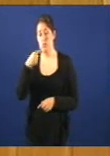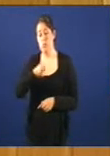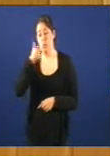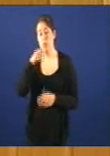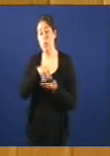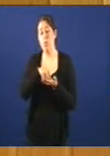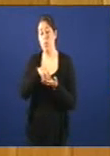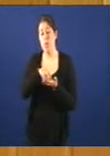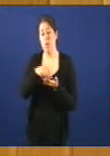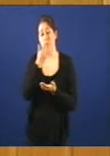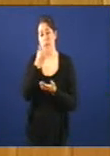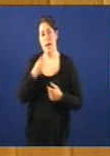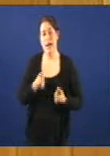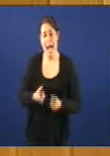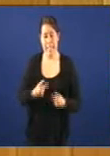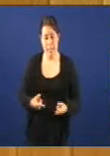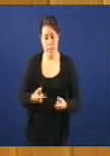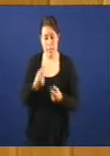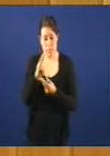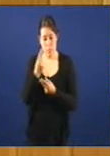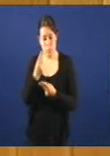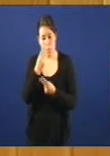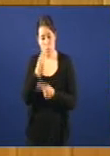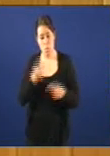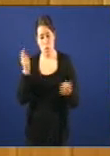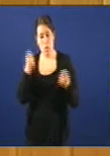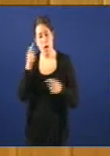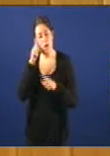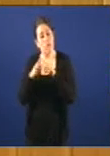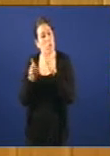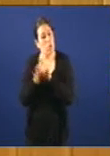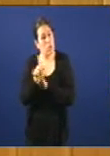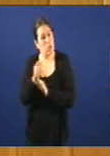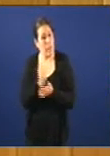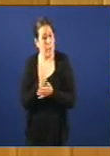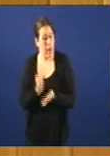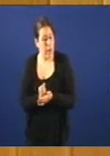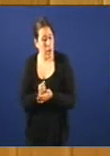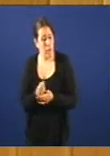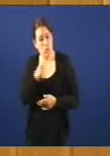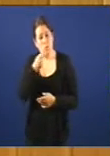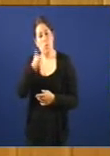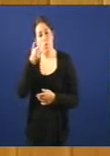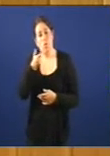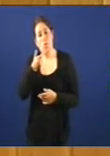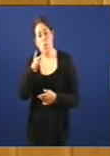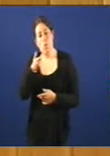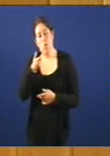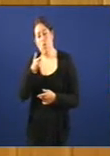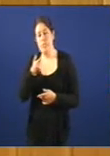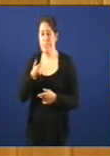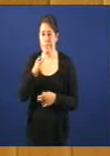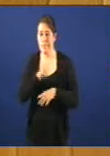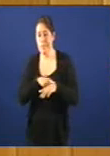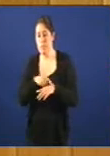unha empresa gaste cartos en publicidade para non manter unha marca determinada a min me costa moito traballo creer que cos tempos que corren